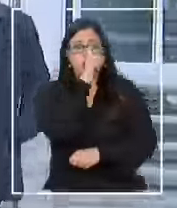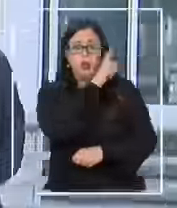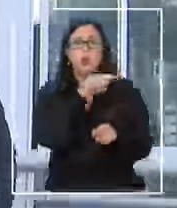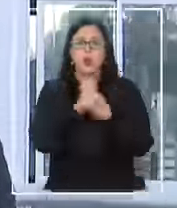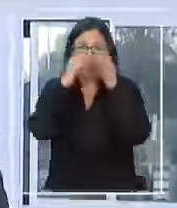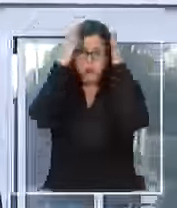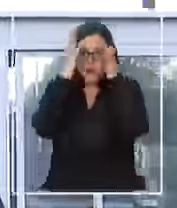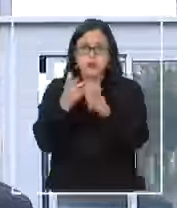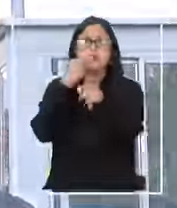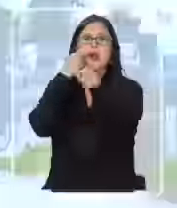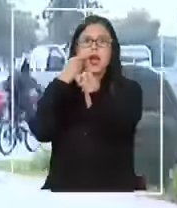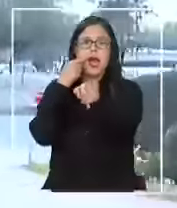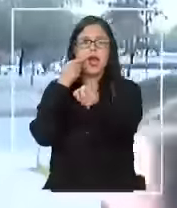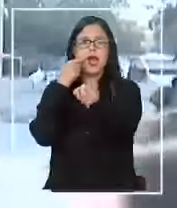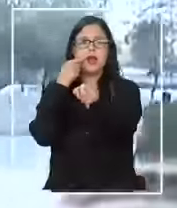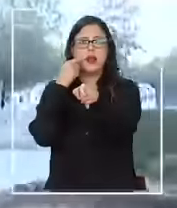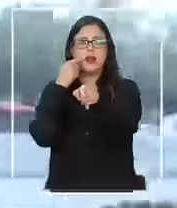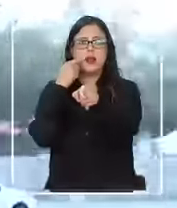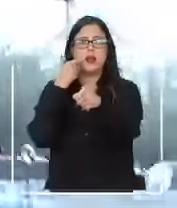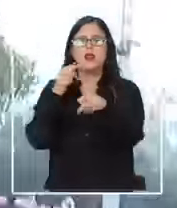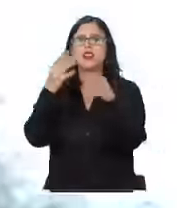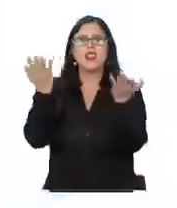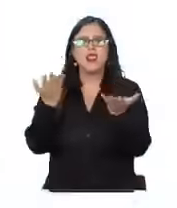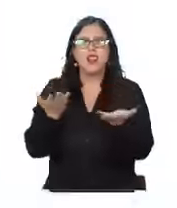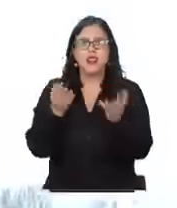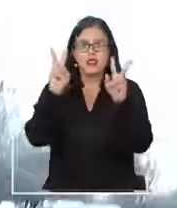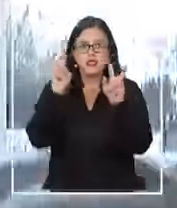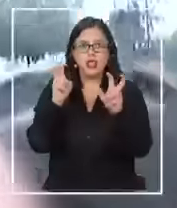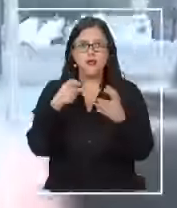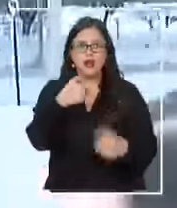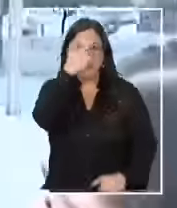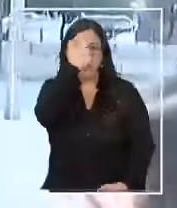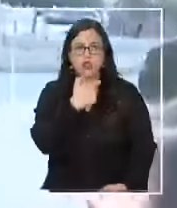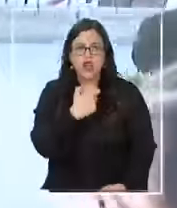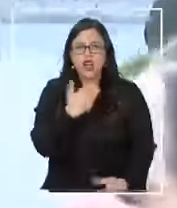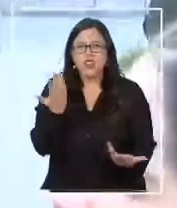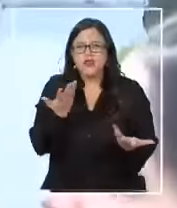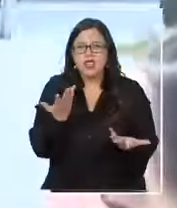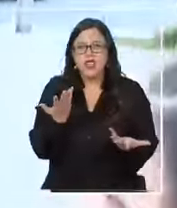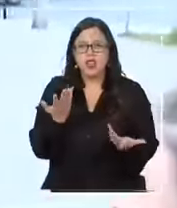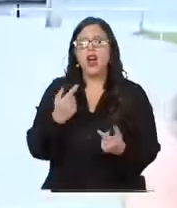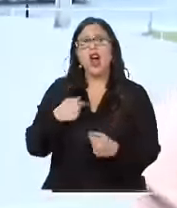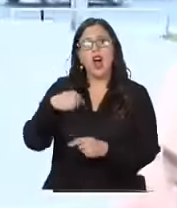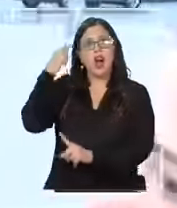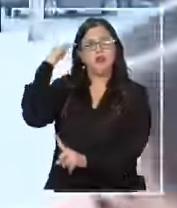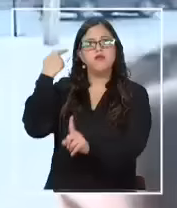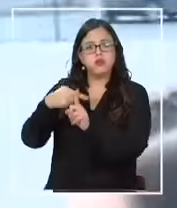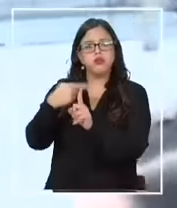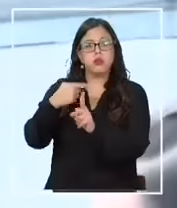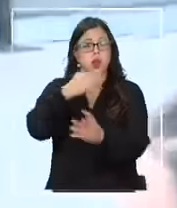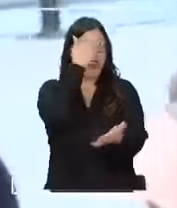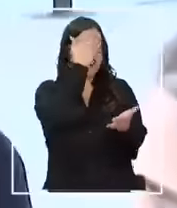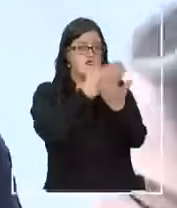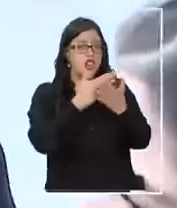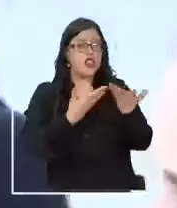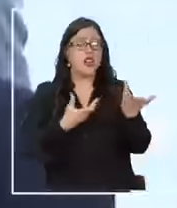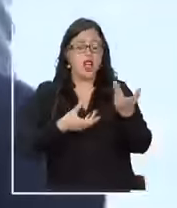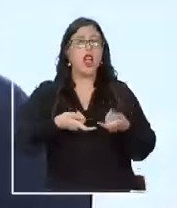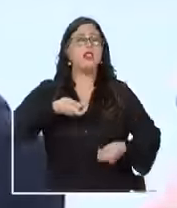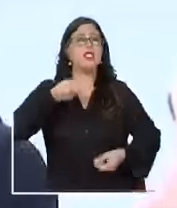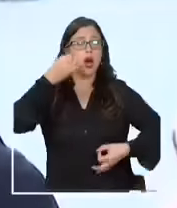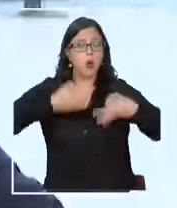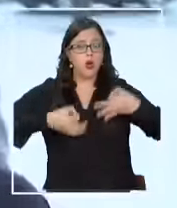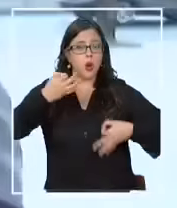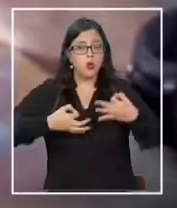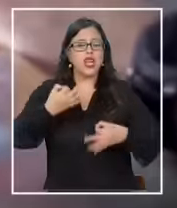se centraba en él. ¿Cercativas personales? Optimista, como siempre. Optimista frente a una audiencia que se vislumbraba